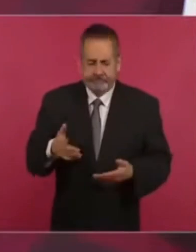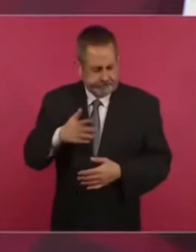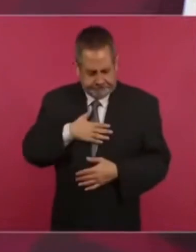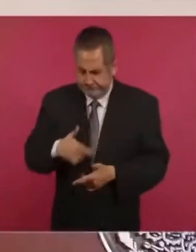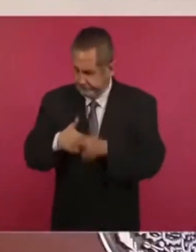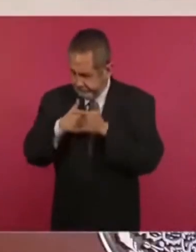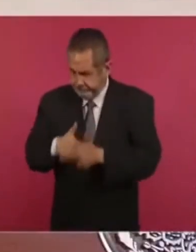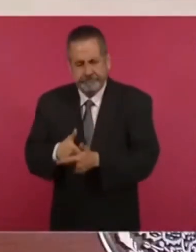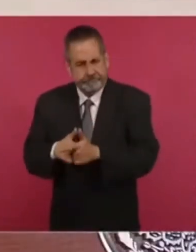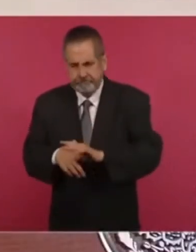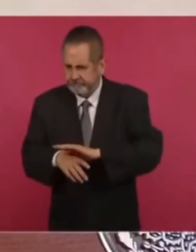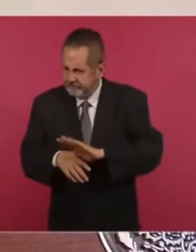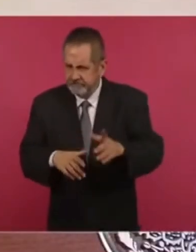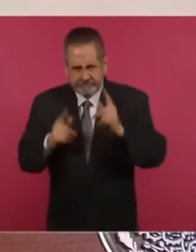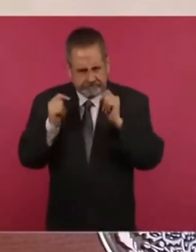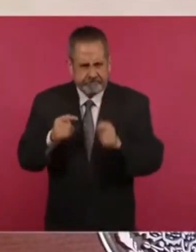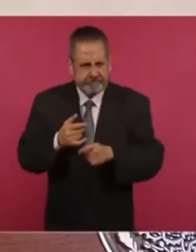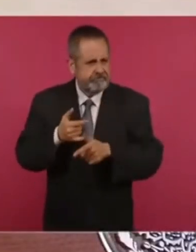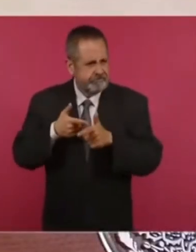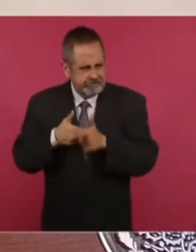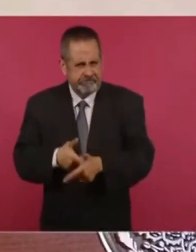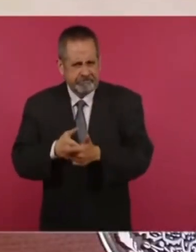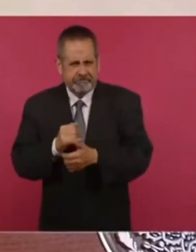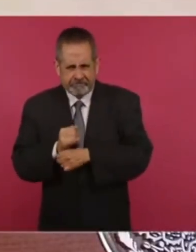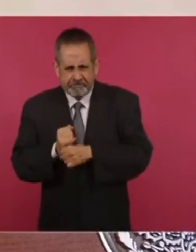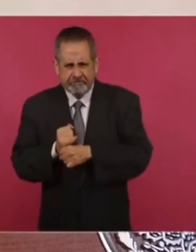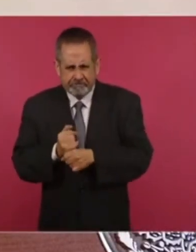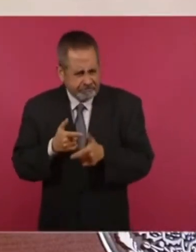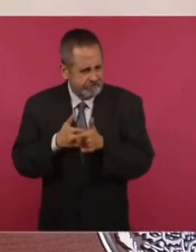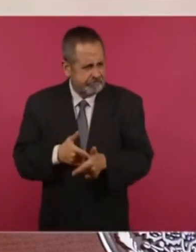investigando y van saliendo las cosas.